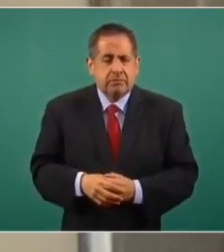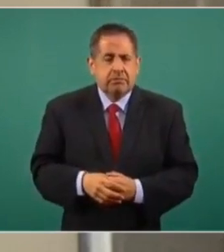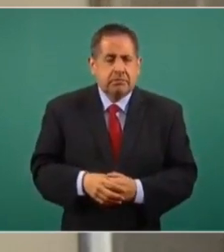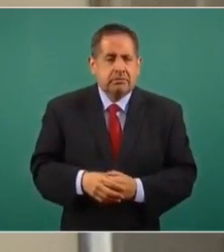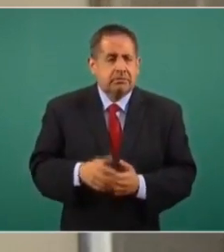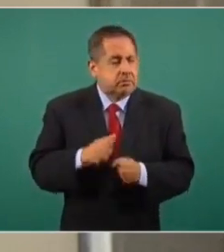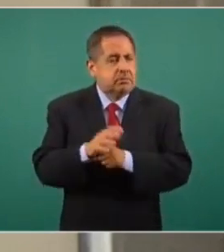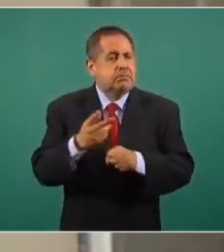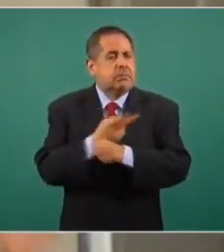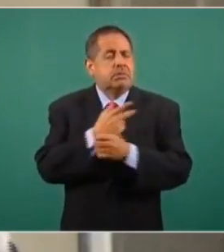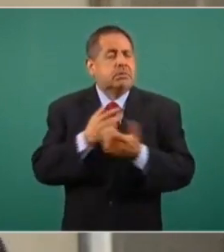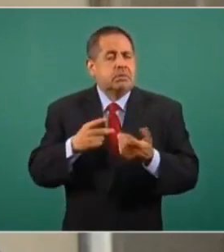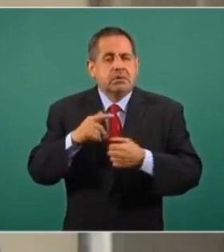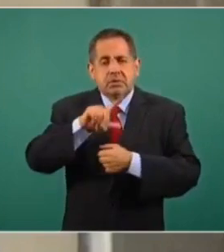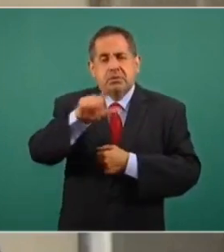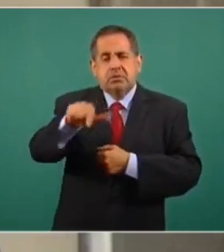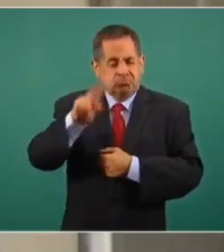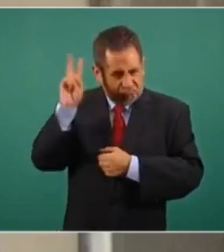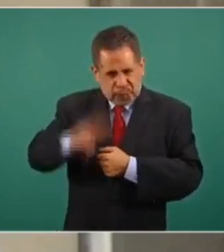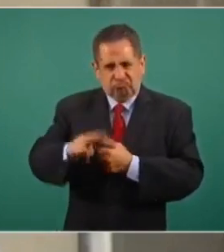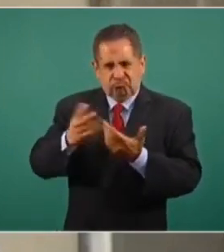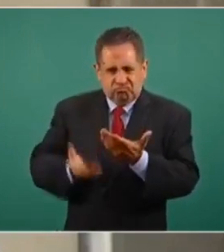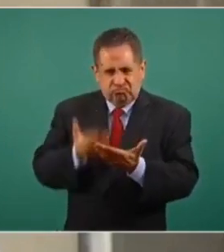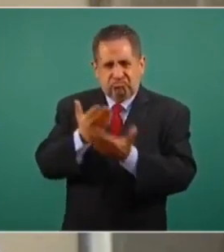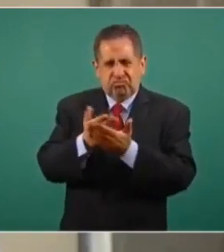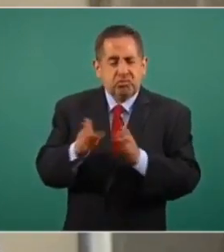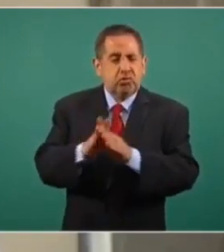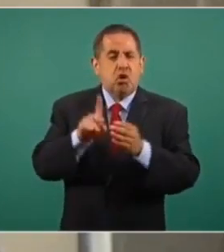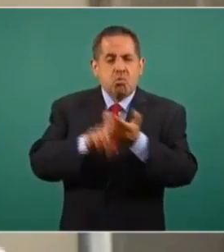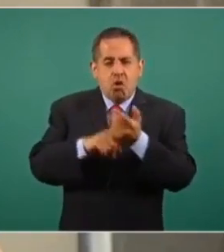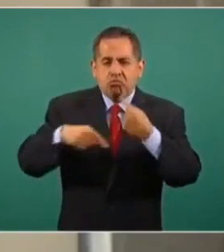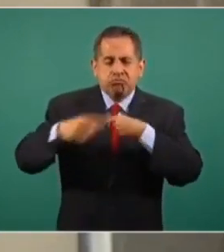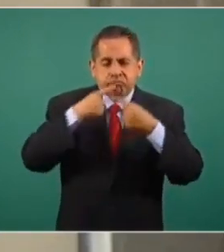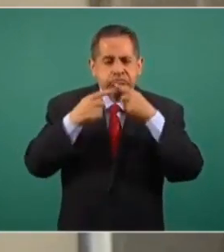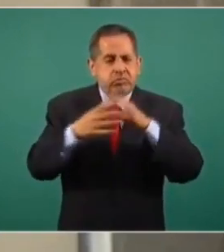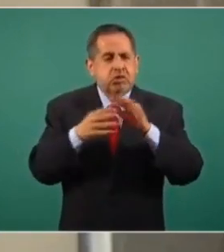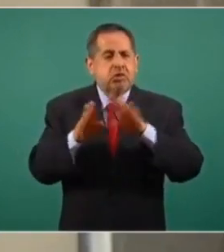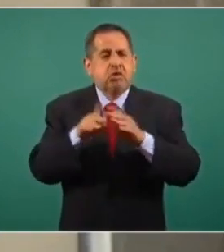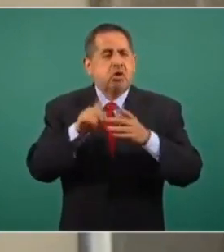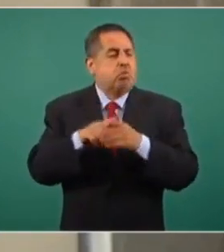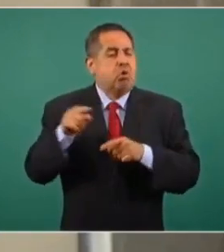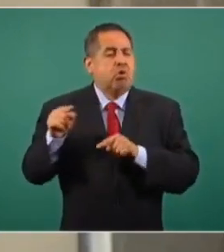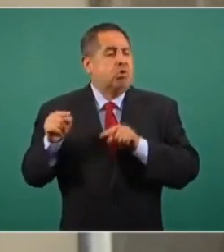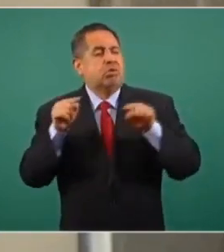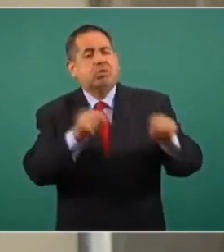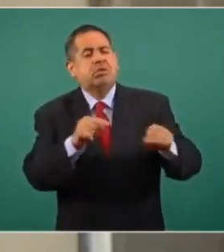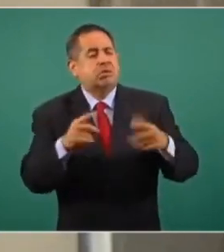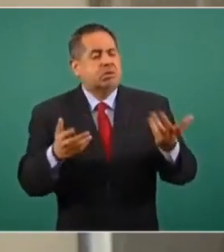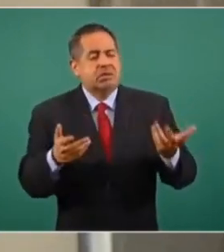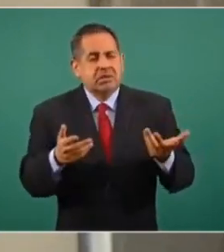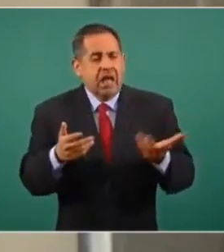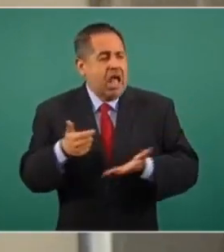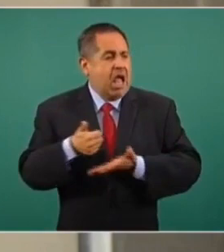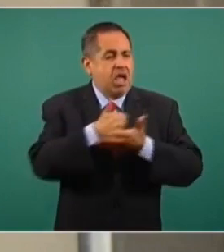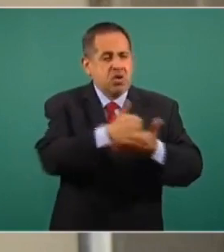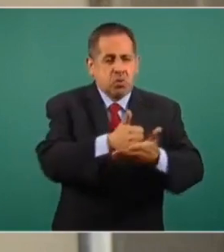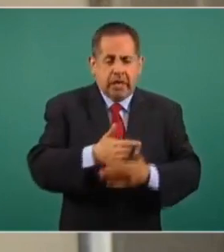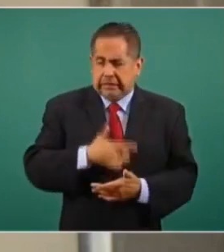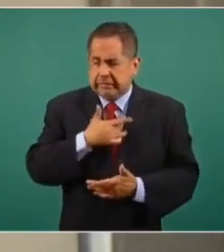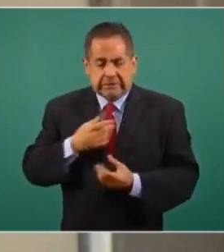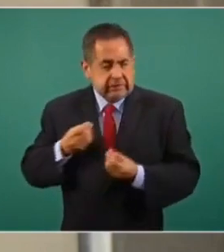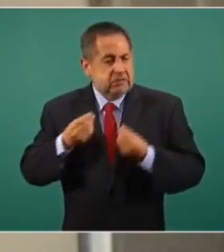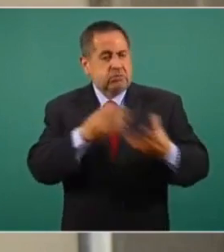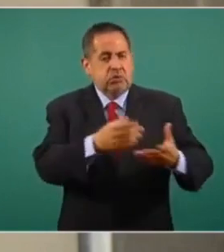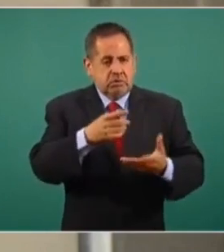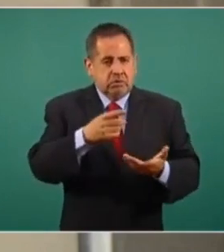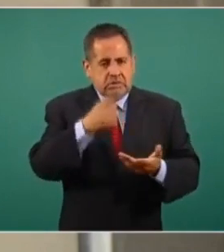¿Cuál va a ser realmente la propuesta? ¿Cómo se va a llegar a llevar esta ayuda humanitaria,